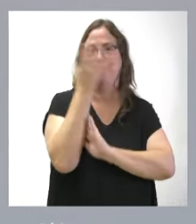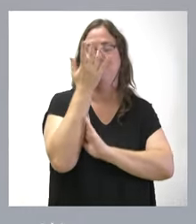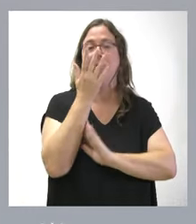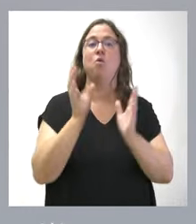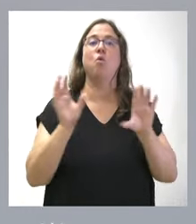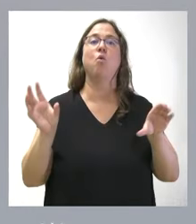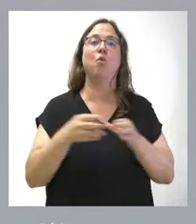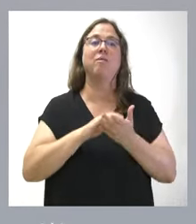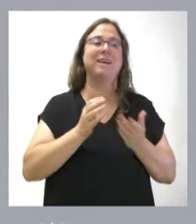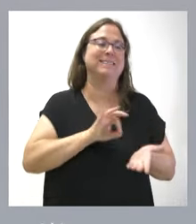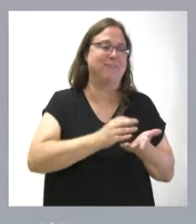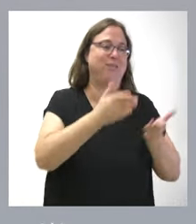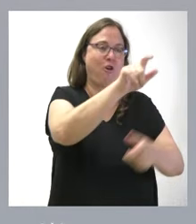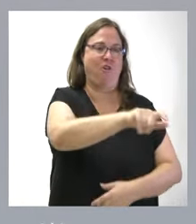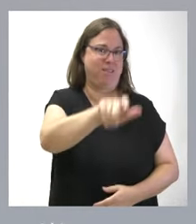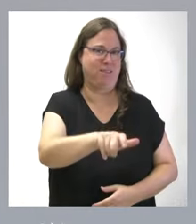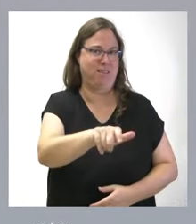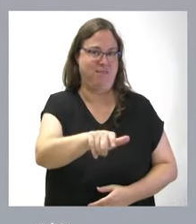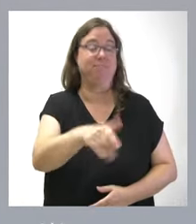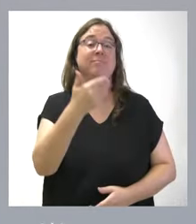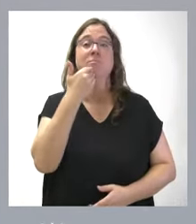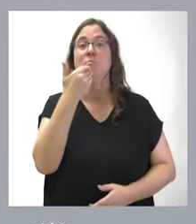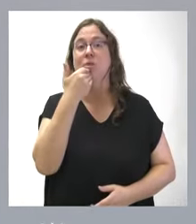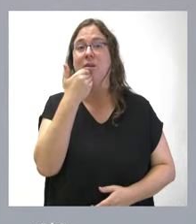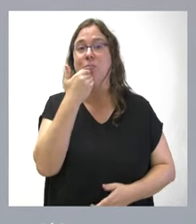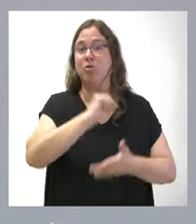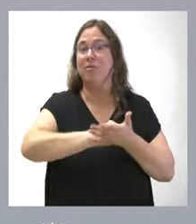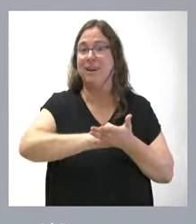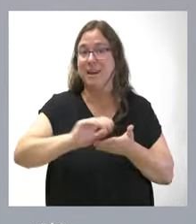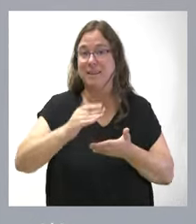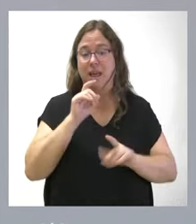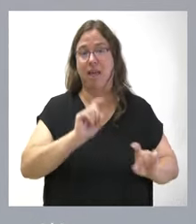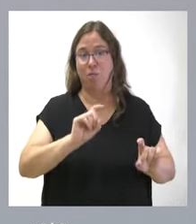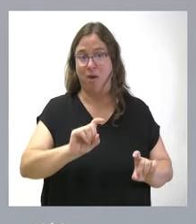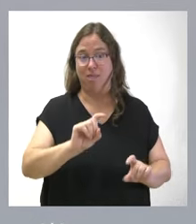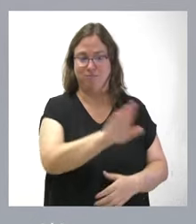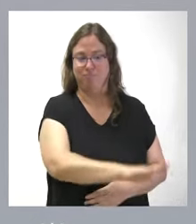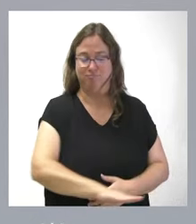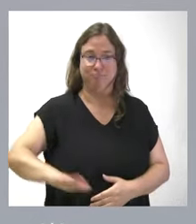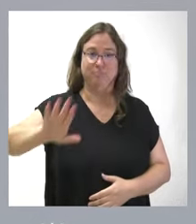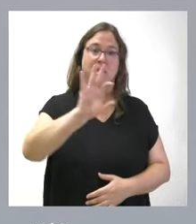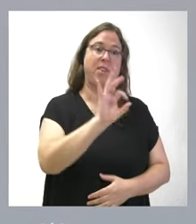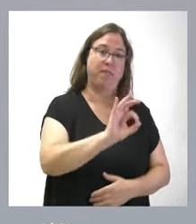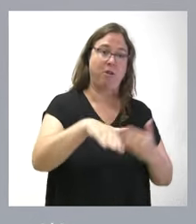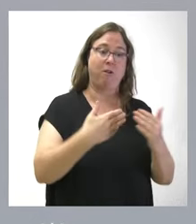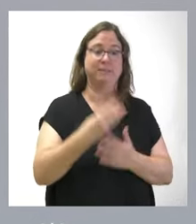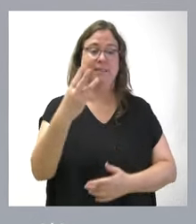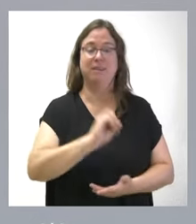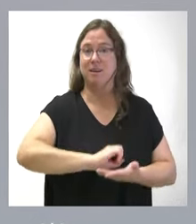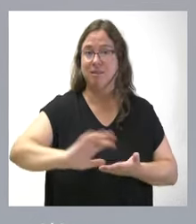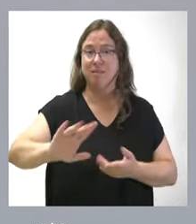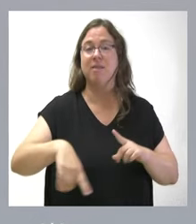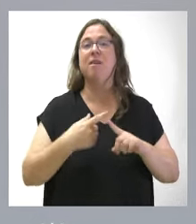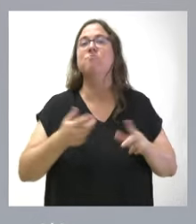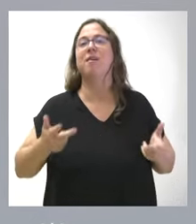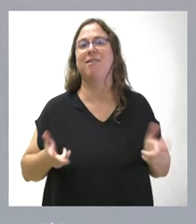Junta de Castilla y León al servicio de la gente. Por ejemplo, la extensión gratuita de la educación de cero a tres años y la libertad de